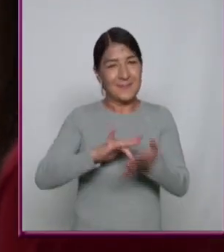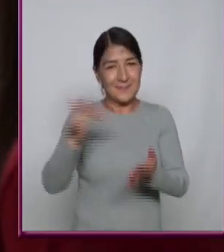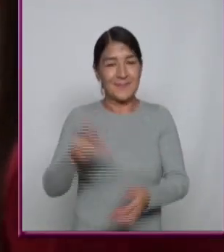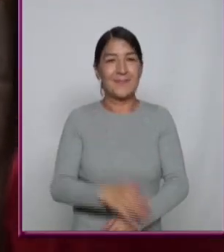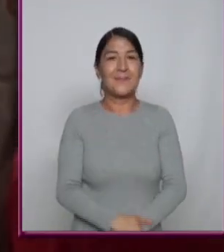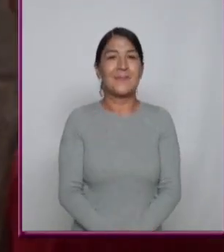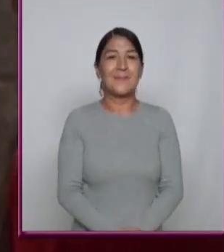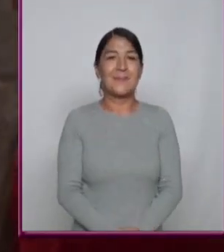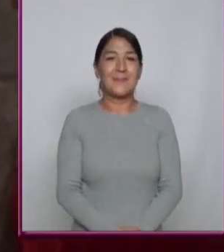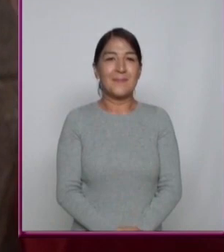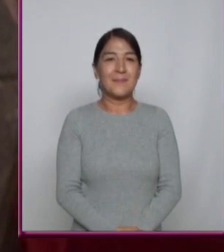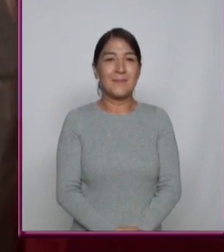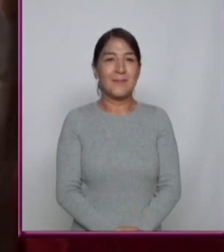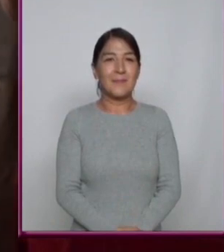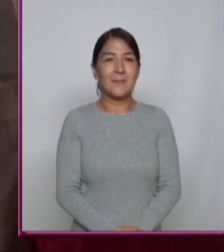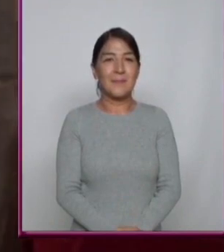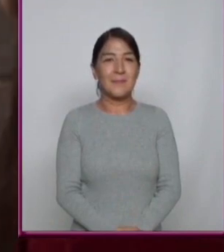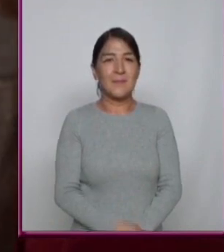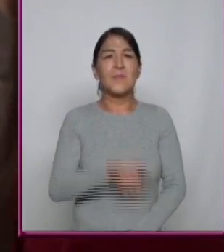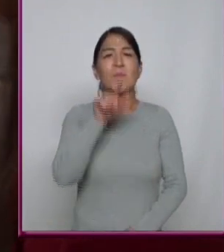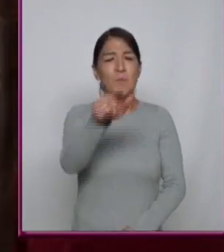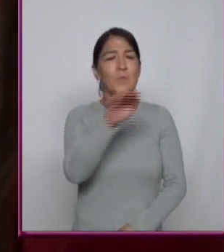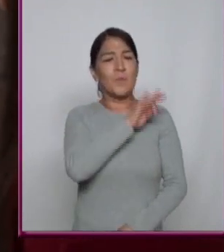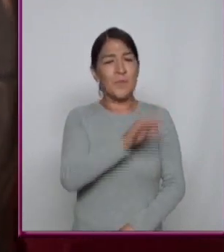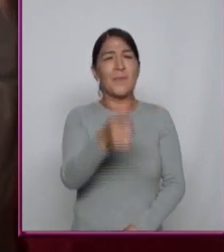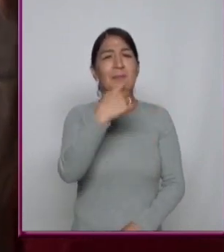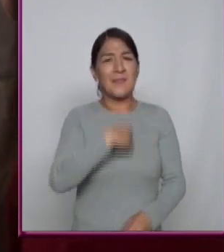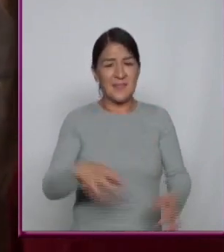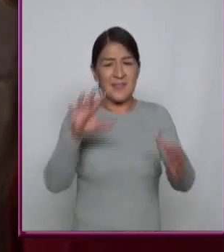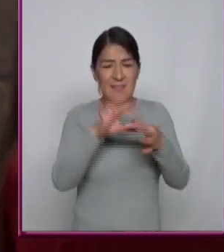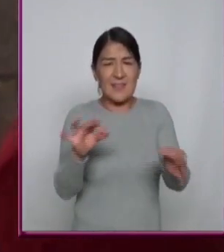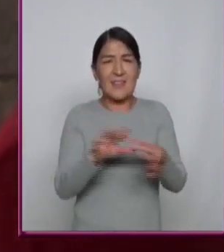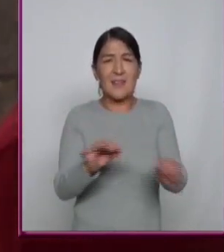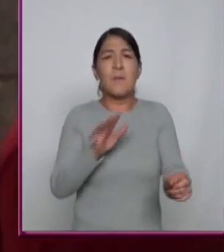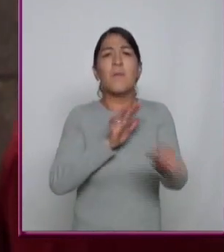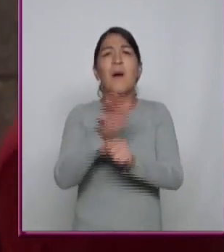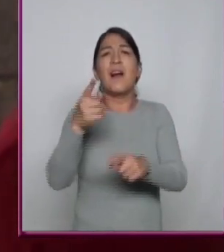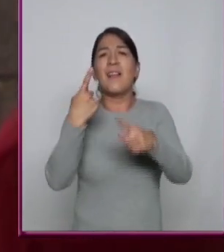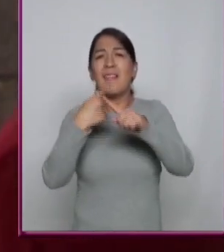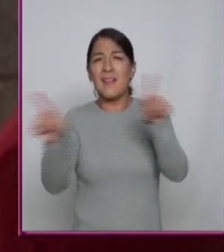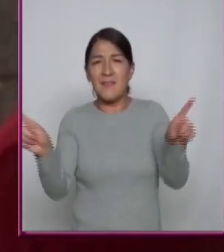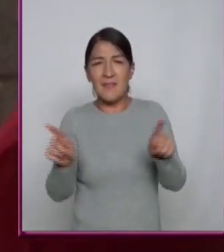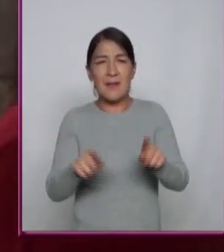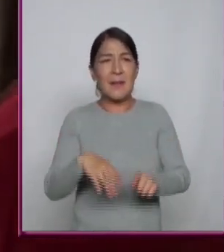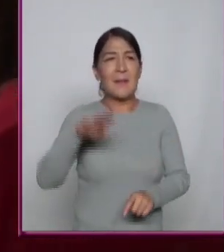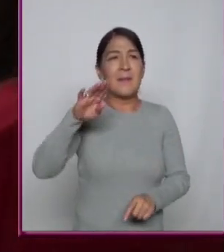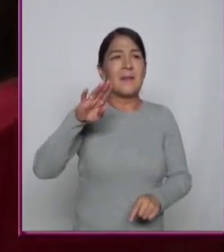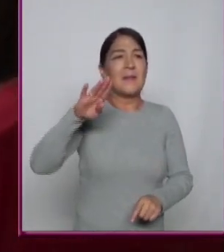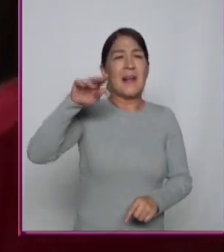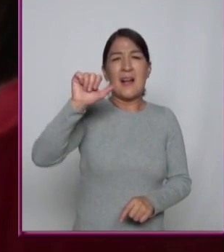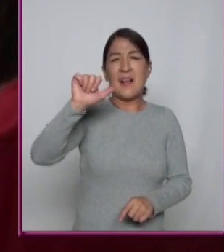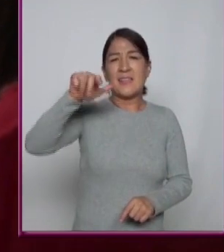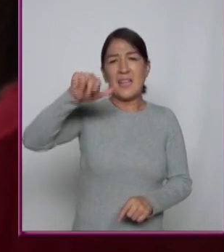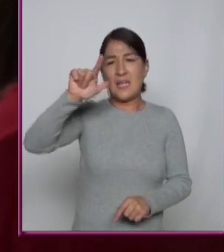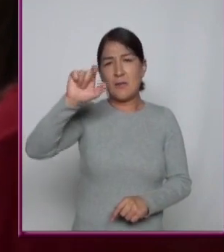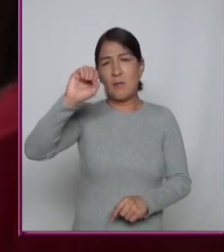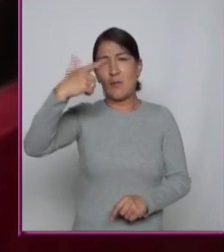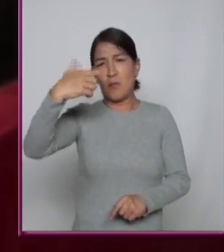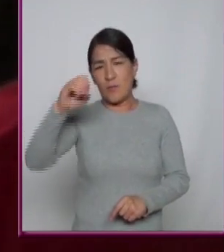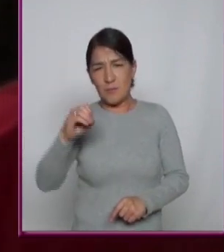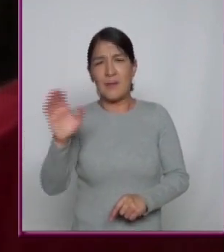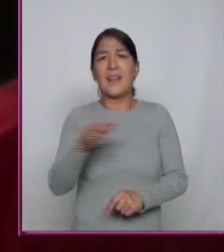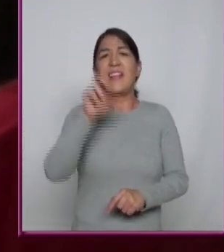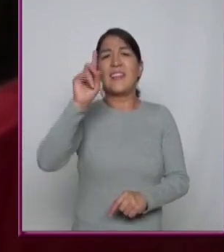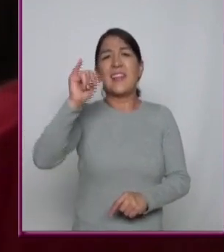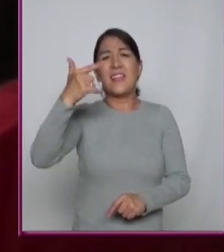Muy bien ¿Podría explicarnos Cuál es la diferencia Entre lo análogo y lo digital? Bueno,